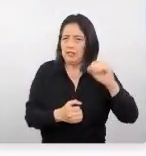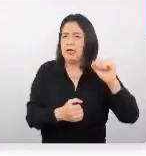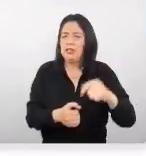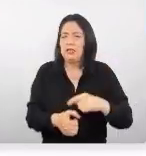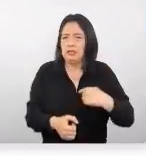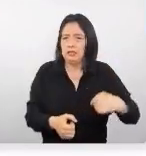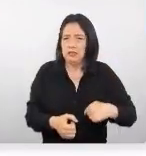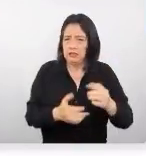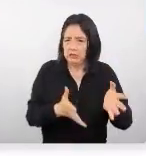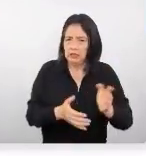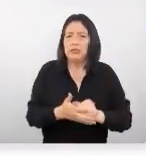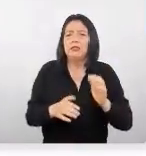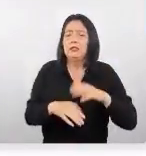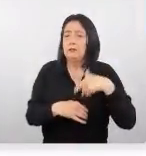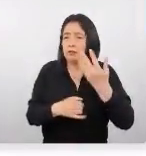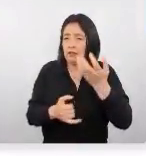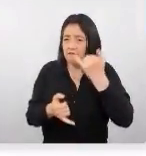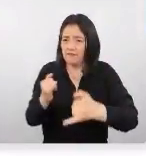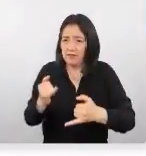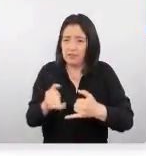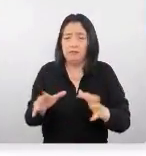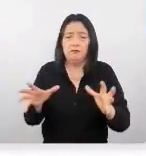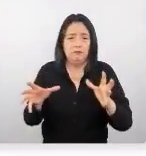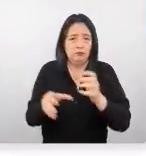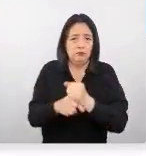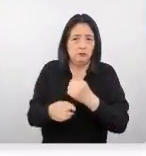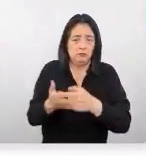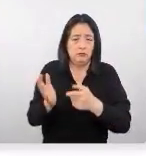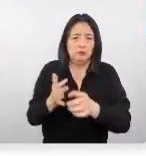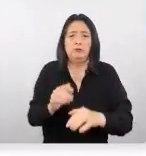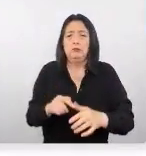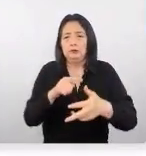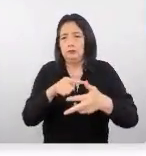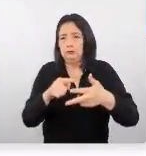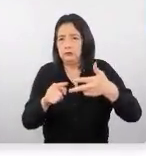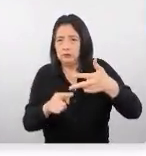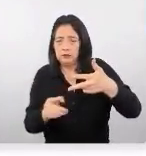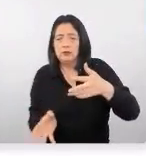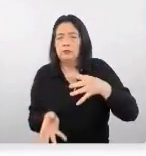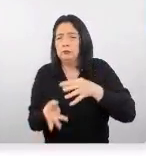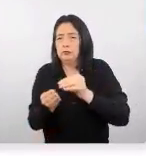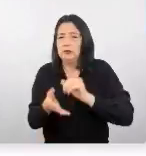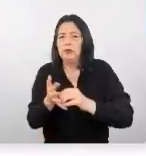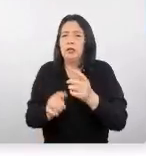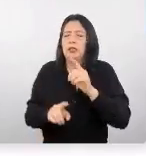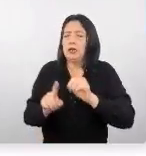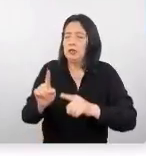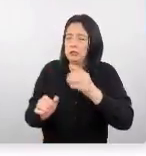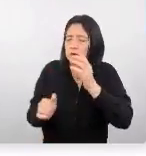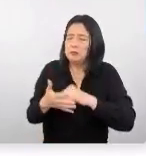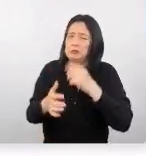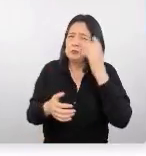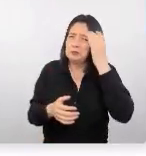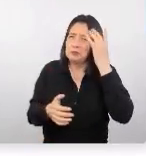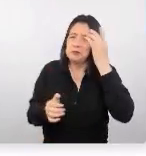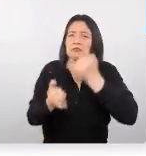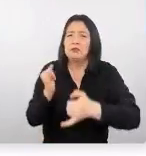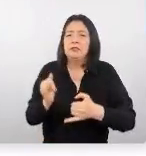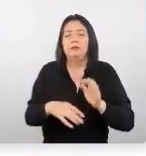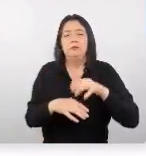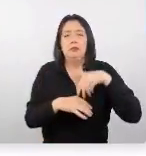voy a englobar un poco el primer, segundo y tercer punto en algunas reflexiones finales para luego